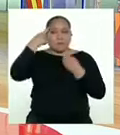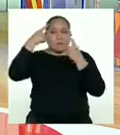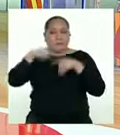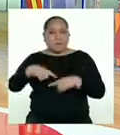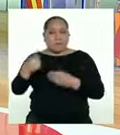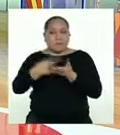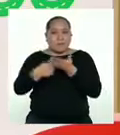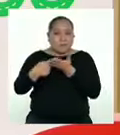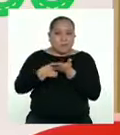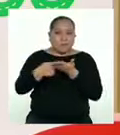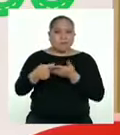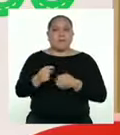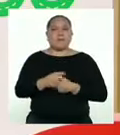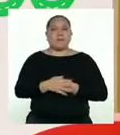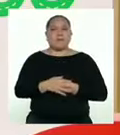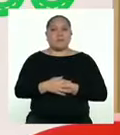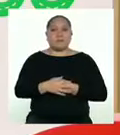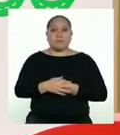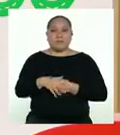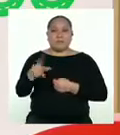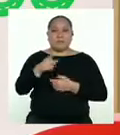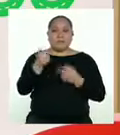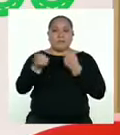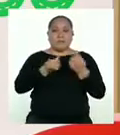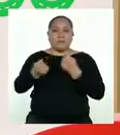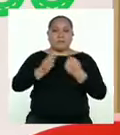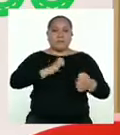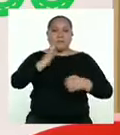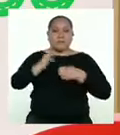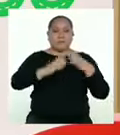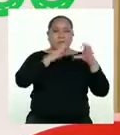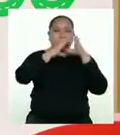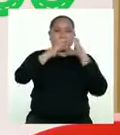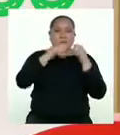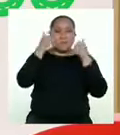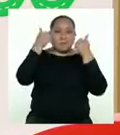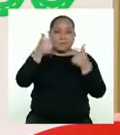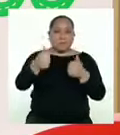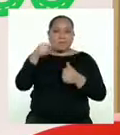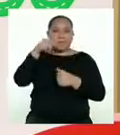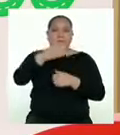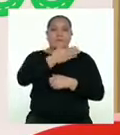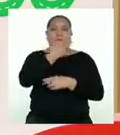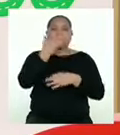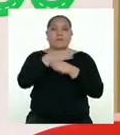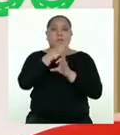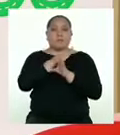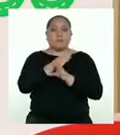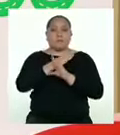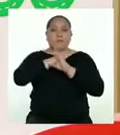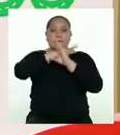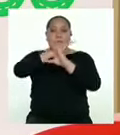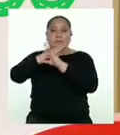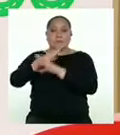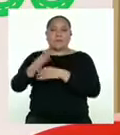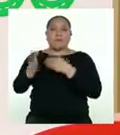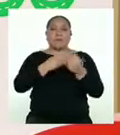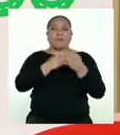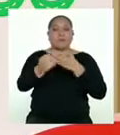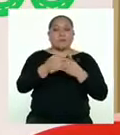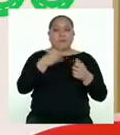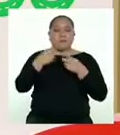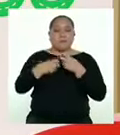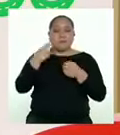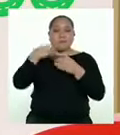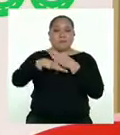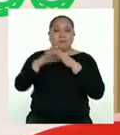acuerdo. Controlar nuestras emociones y comunicarnos bien es la mejor forma de prevenir cualquier malentendido en nuestras